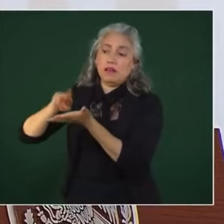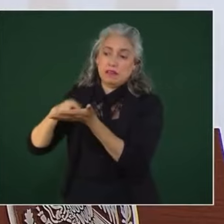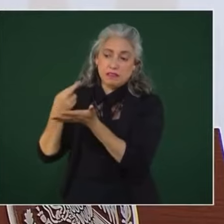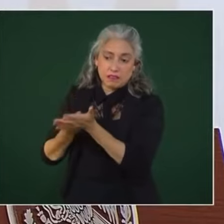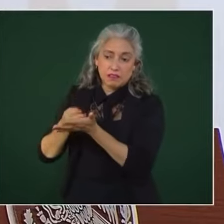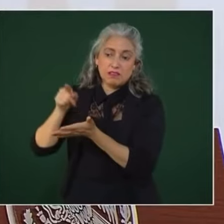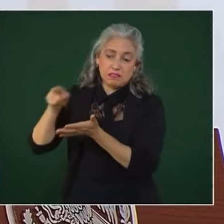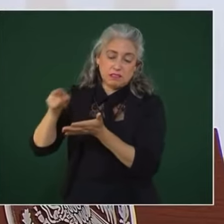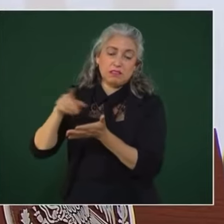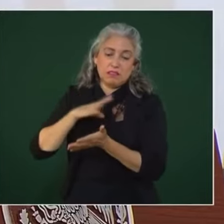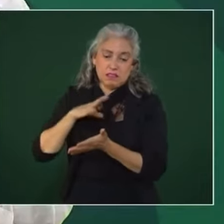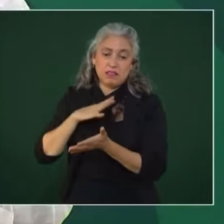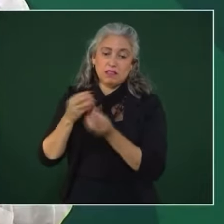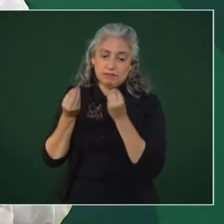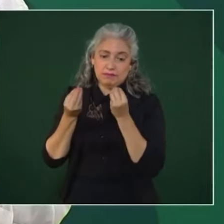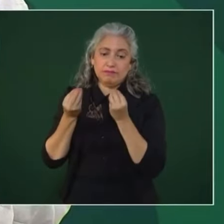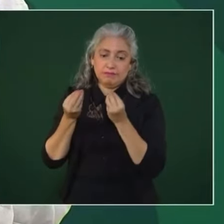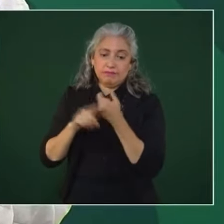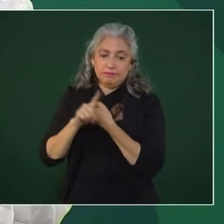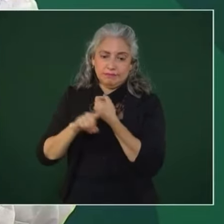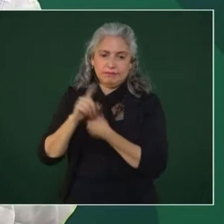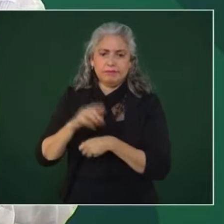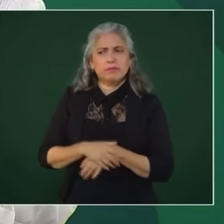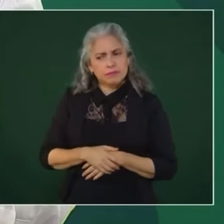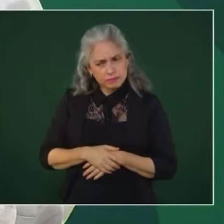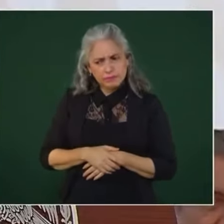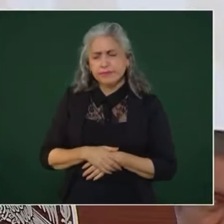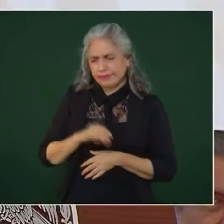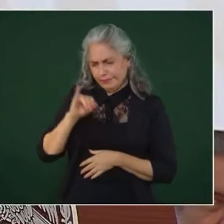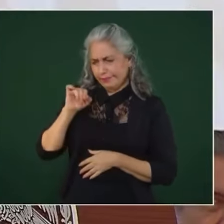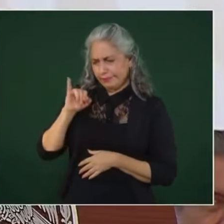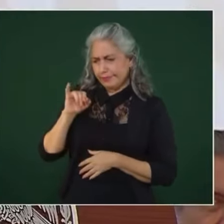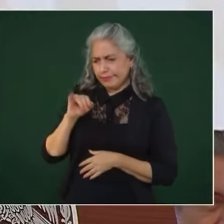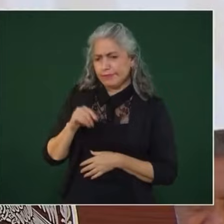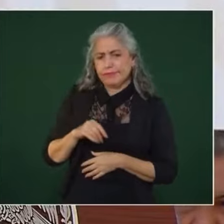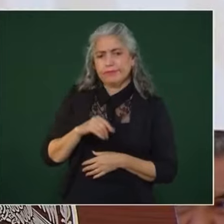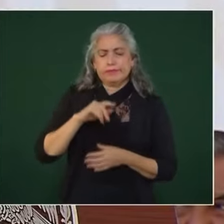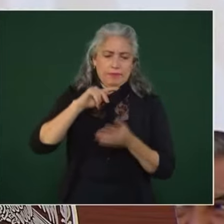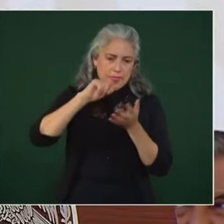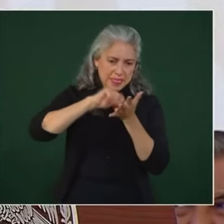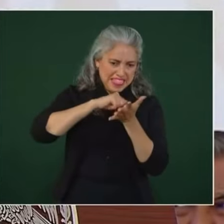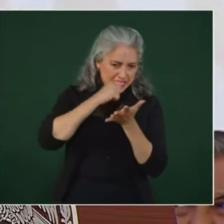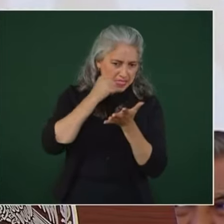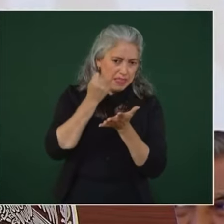tendencia en Tamaulipas en general es de que va disminuyendo